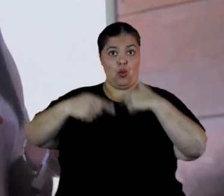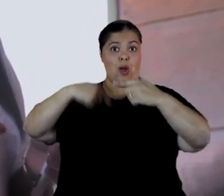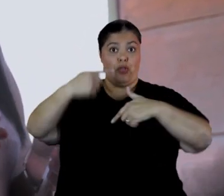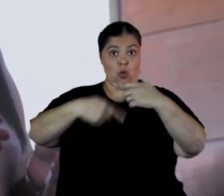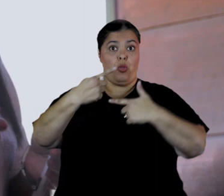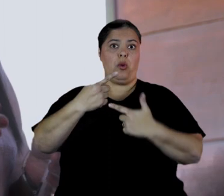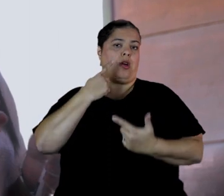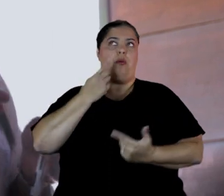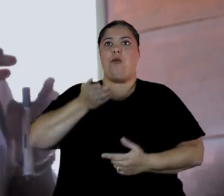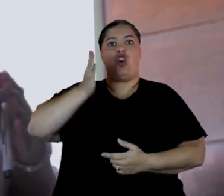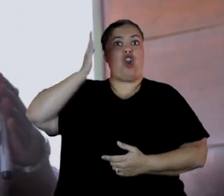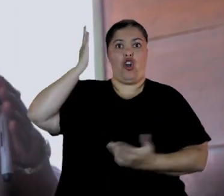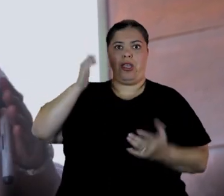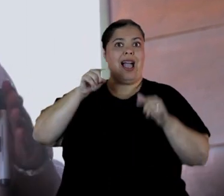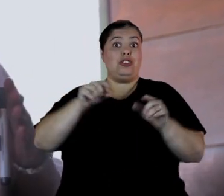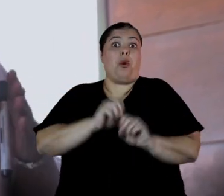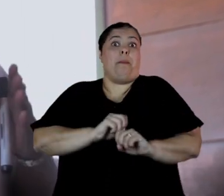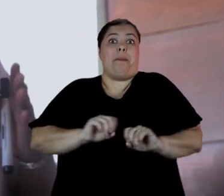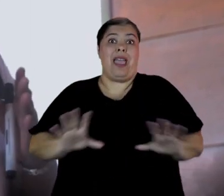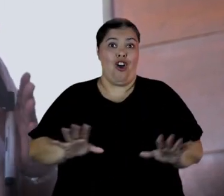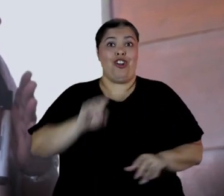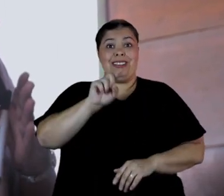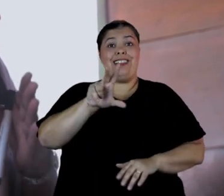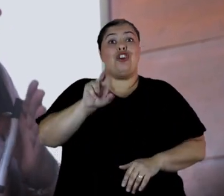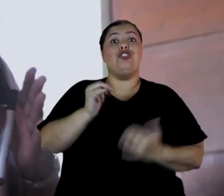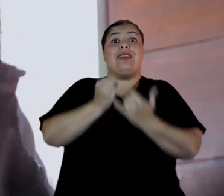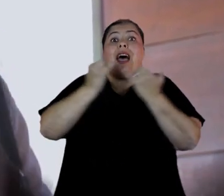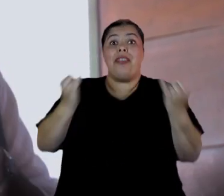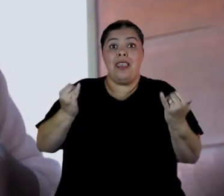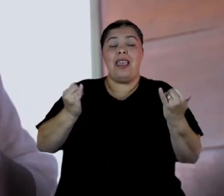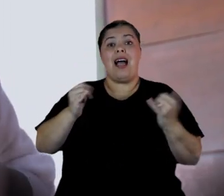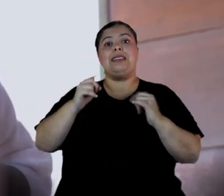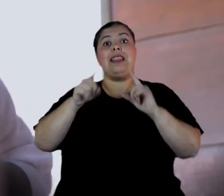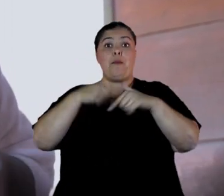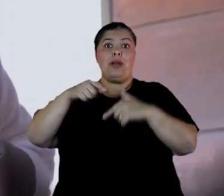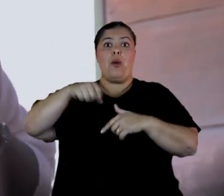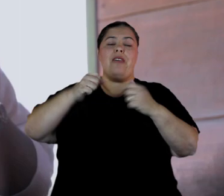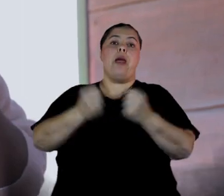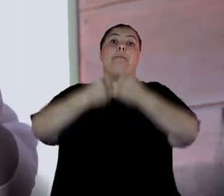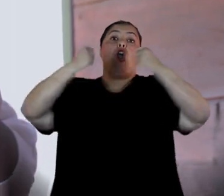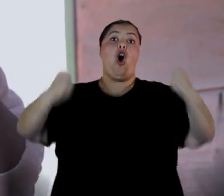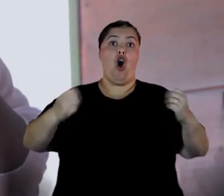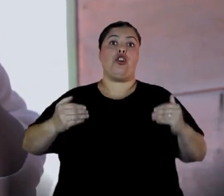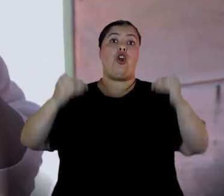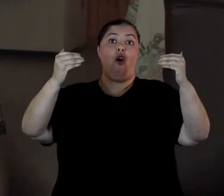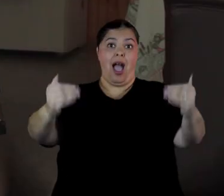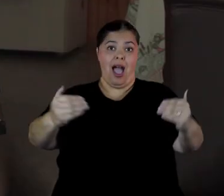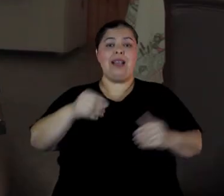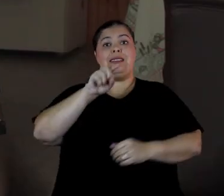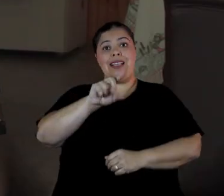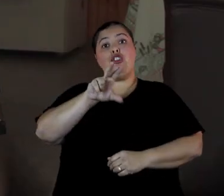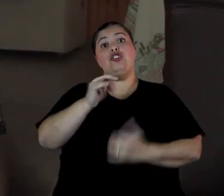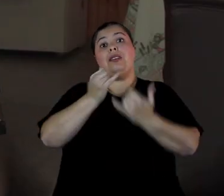y genera que esos 180 días después tengamos que pedir una prórroga por 180 días más y bueno, y así se siguen